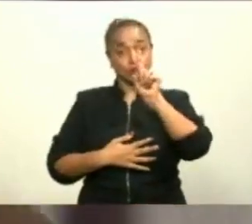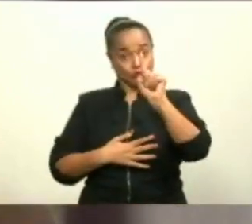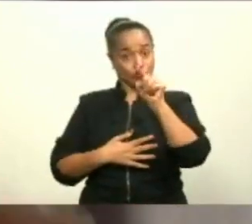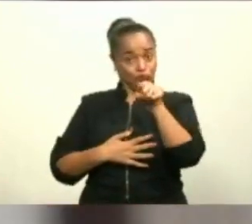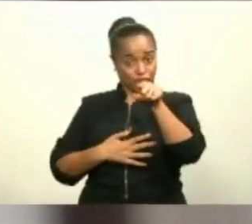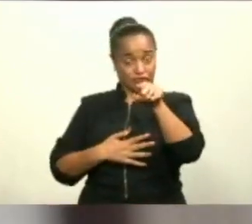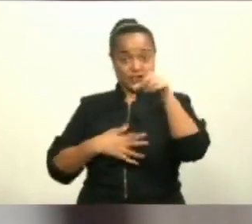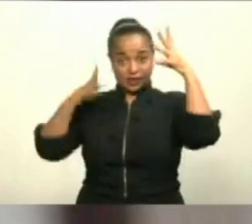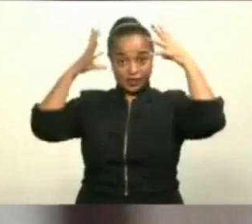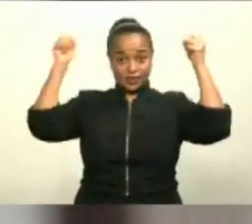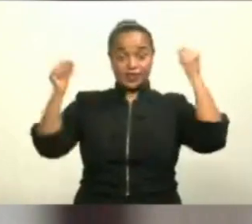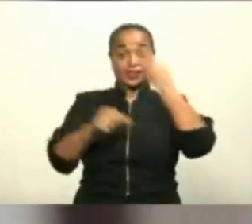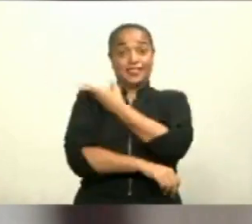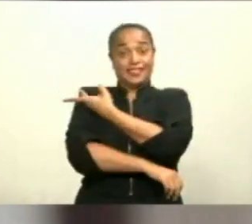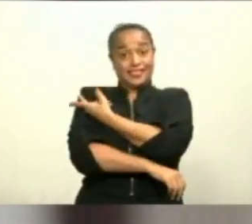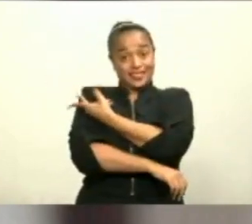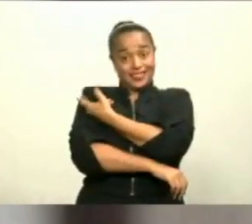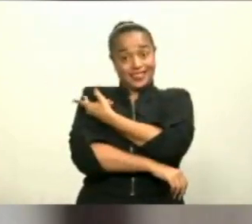¿Usted se va a vacunar?